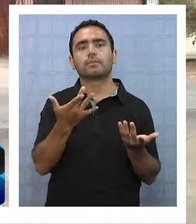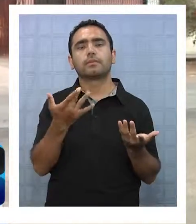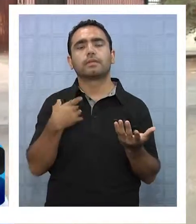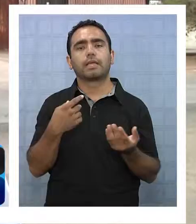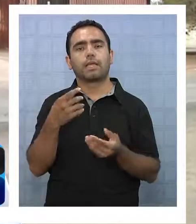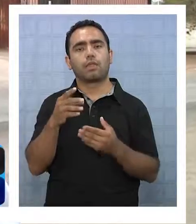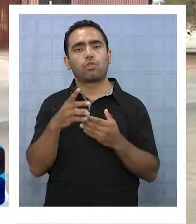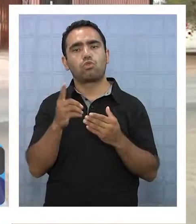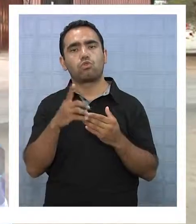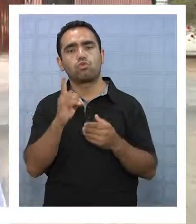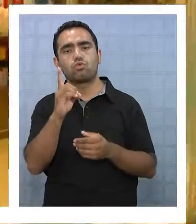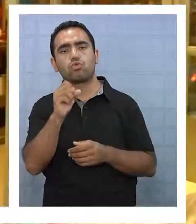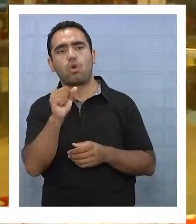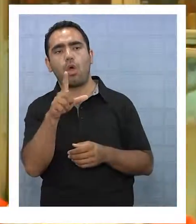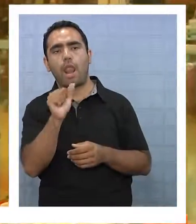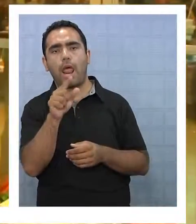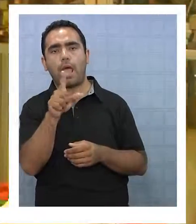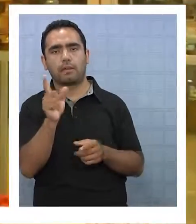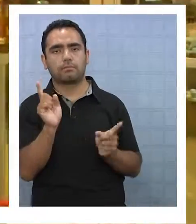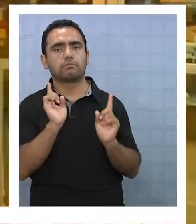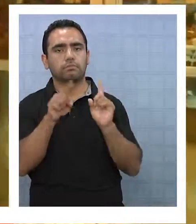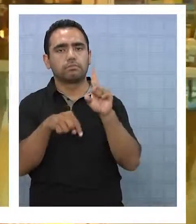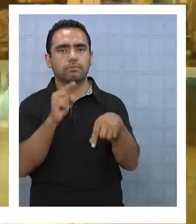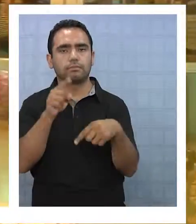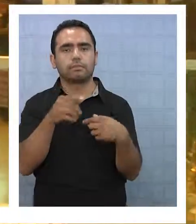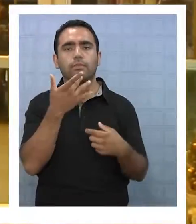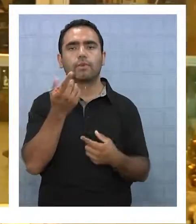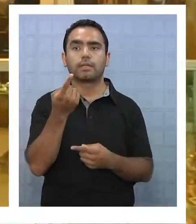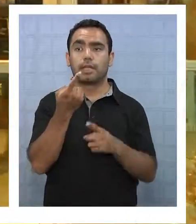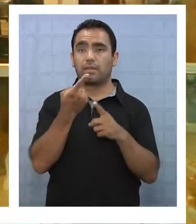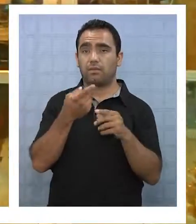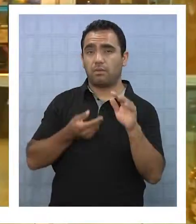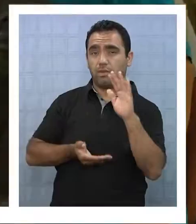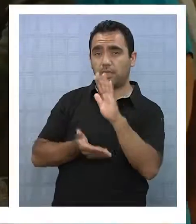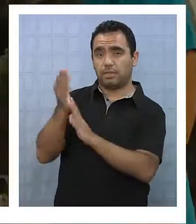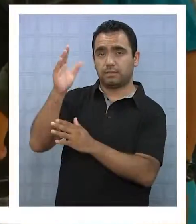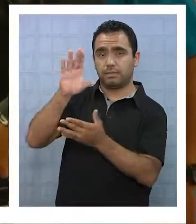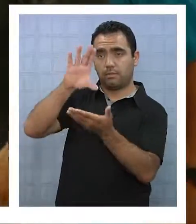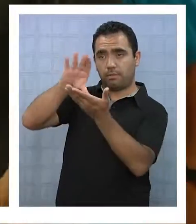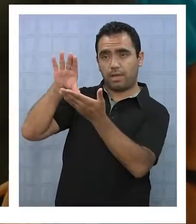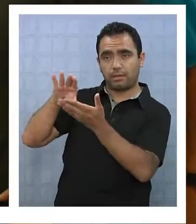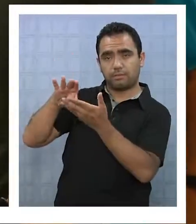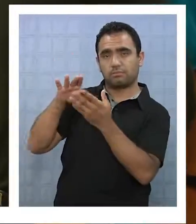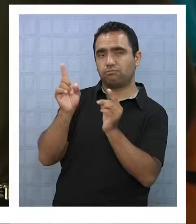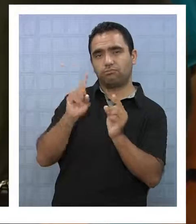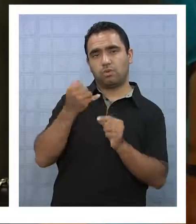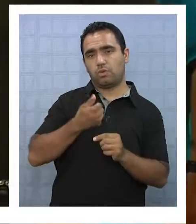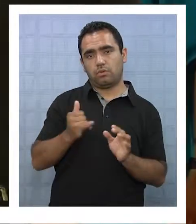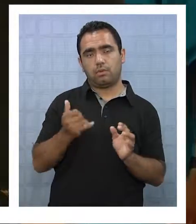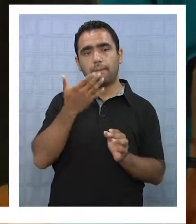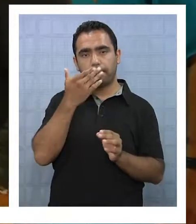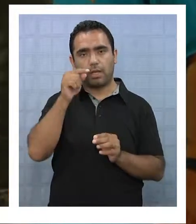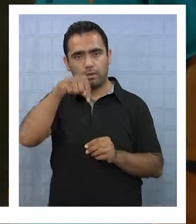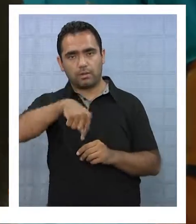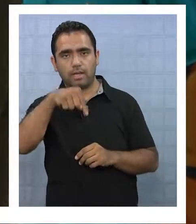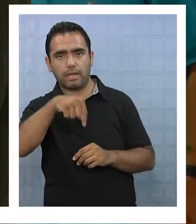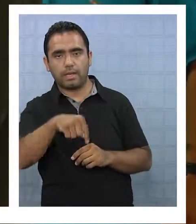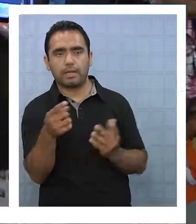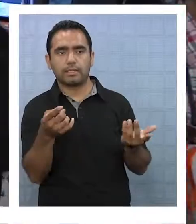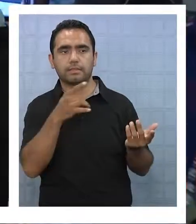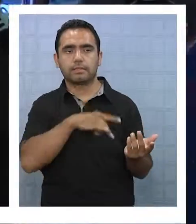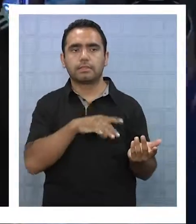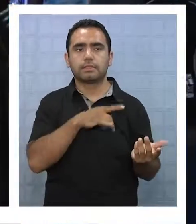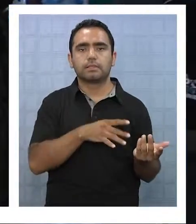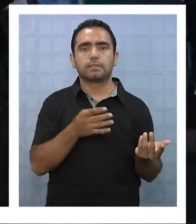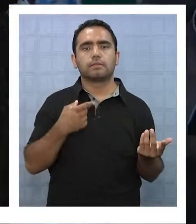del alza del dólar que hace que salir fuera del país sea menos rentable a quedarse dentro del país. Por lo tanto, hay muchos turistas